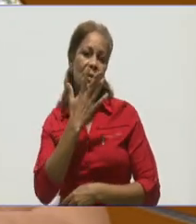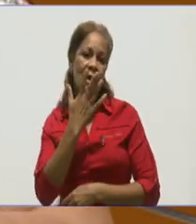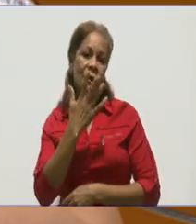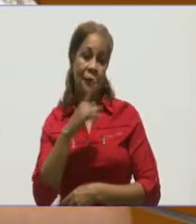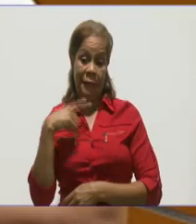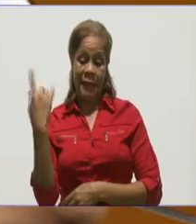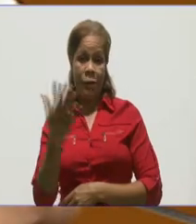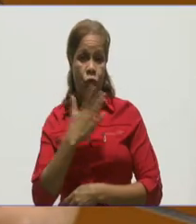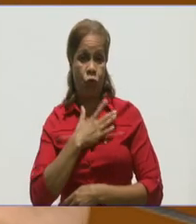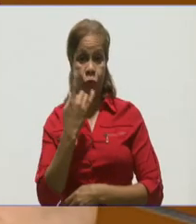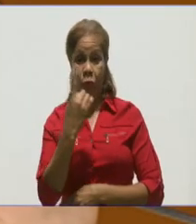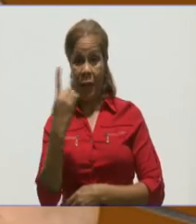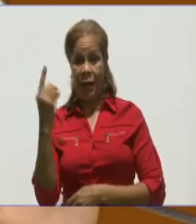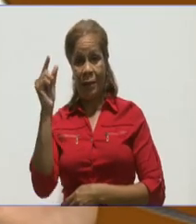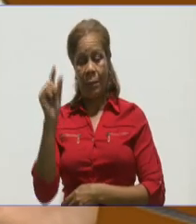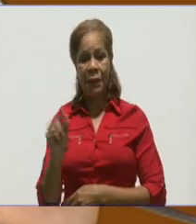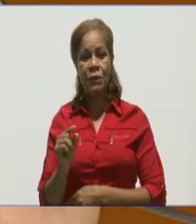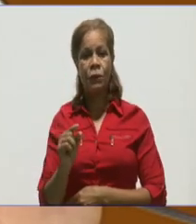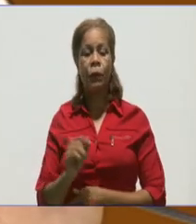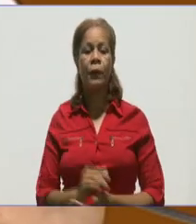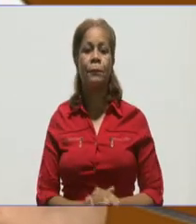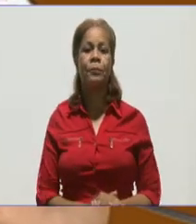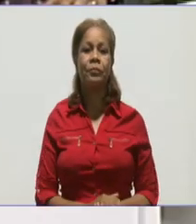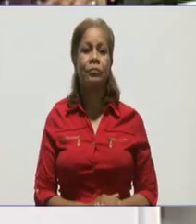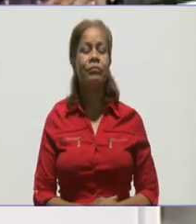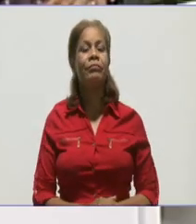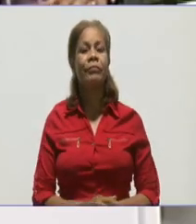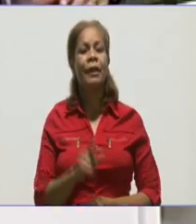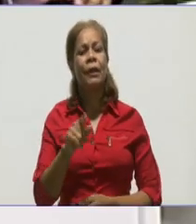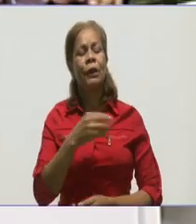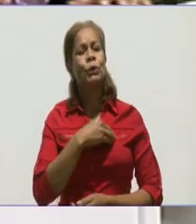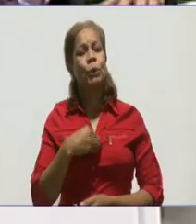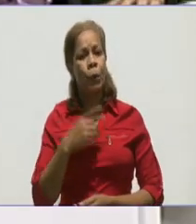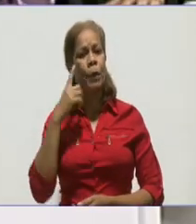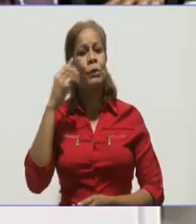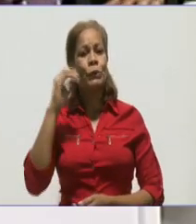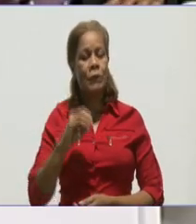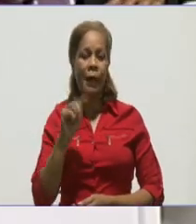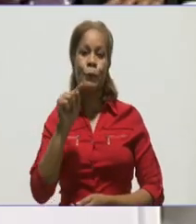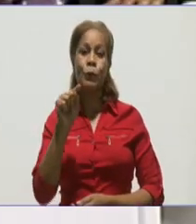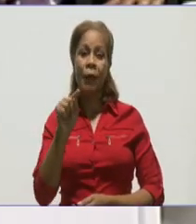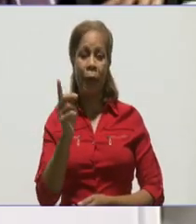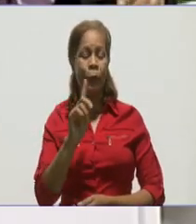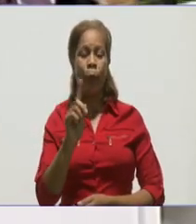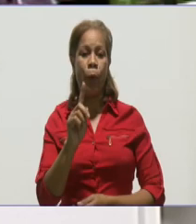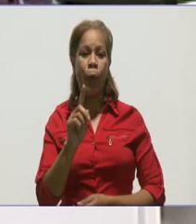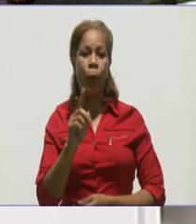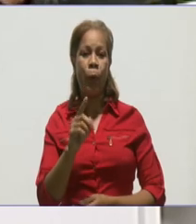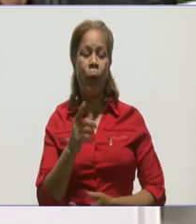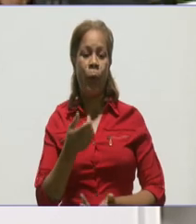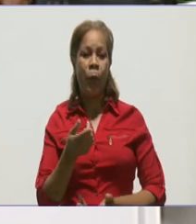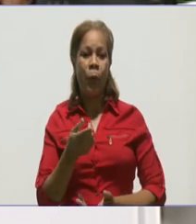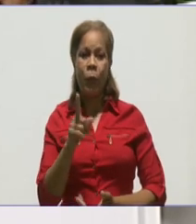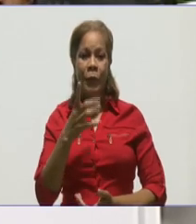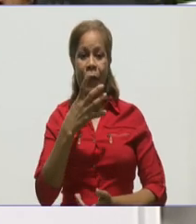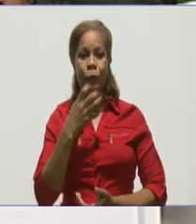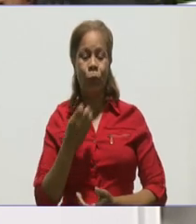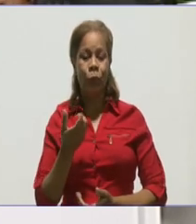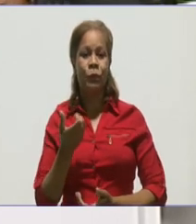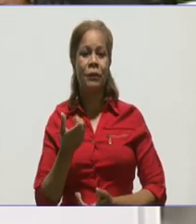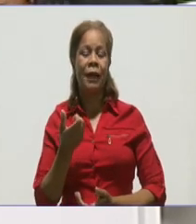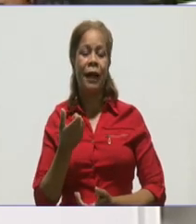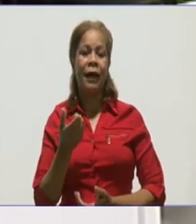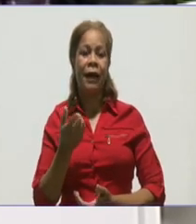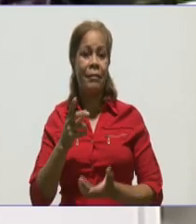Doctora, yo sé que usted es una de las apasionadas del béisbol, que sigue al equipo de Granma. Ayer disfrutamos la segunda victoria